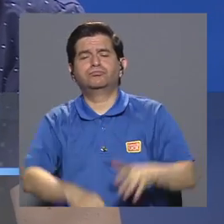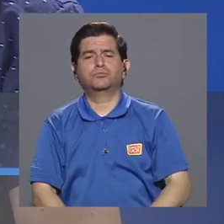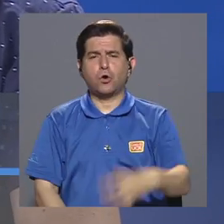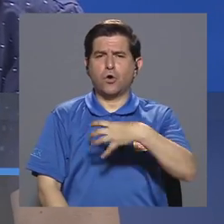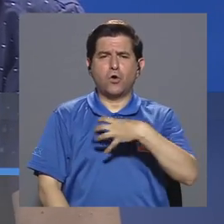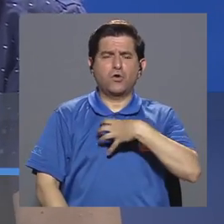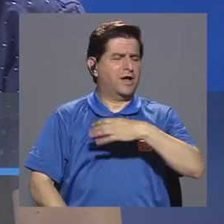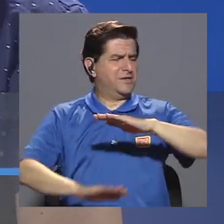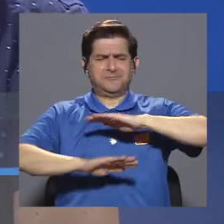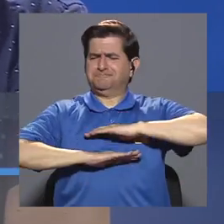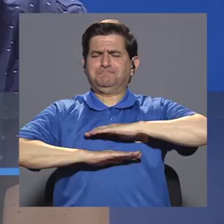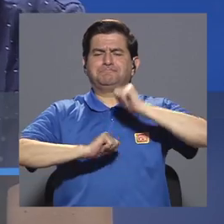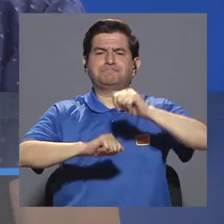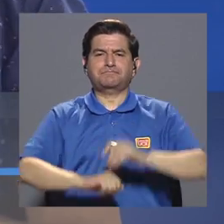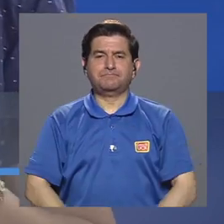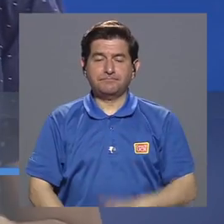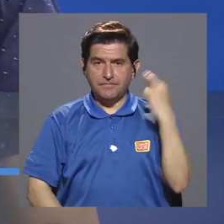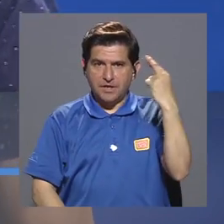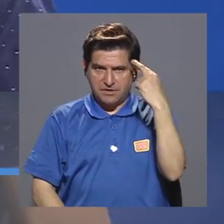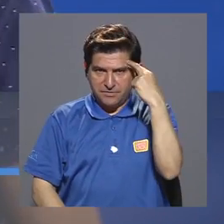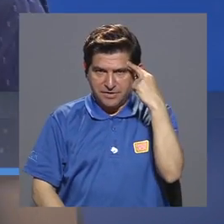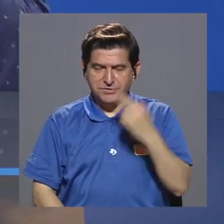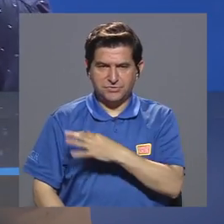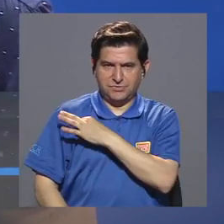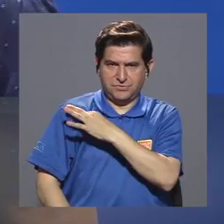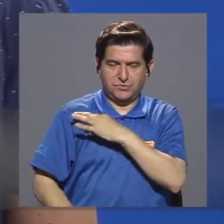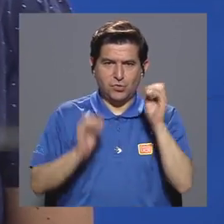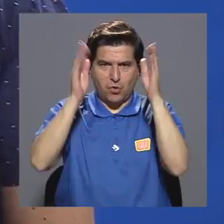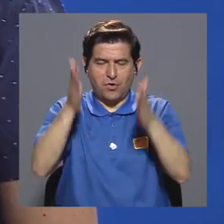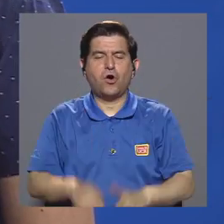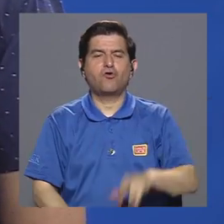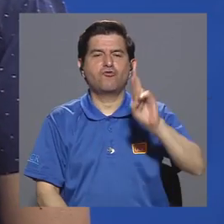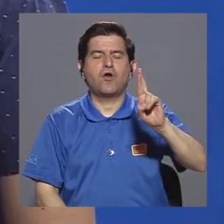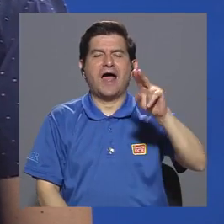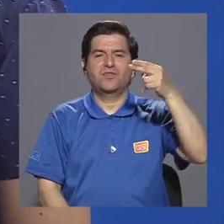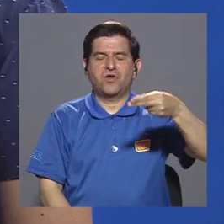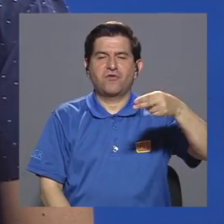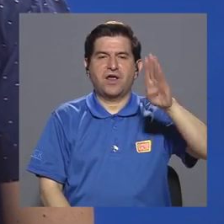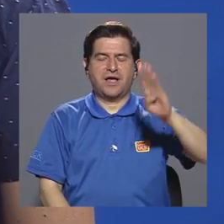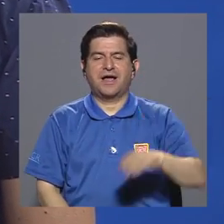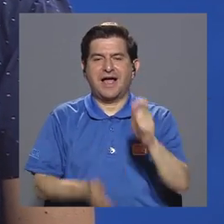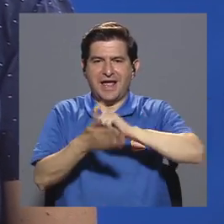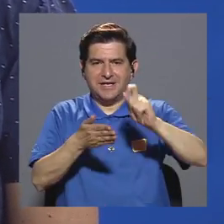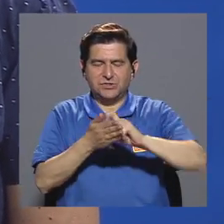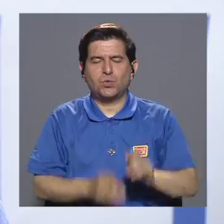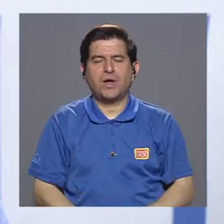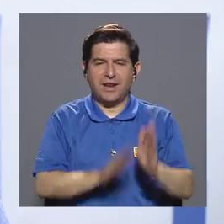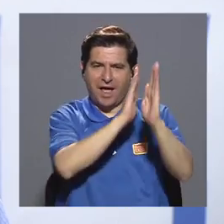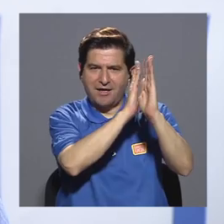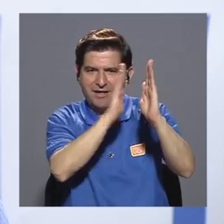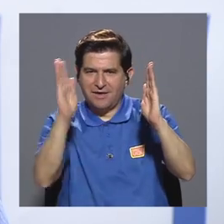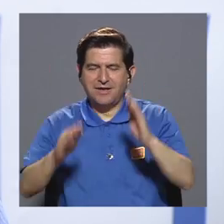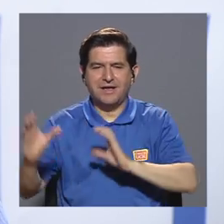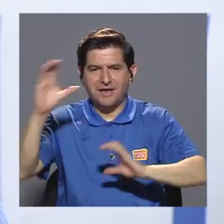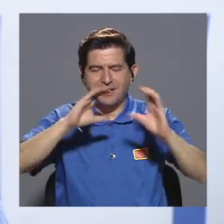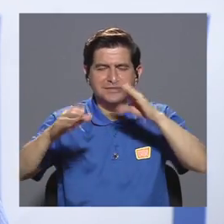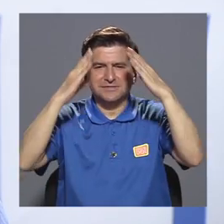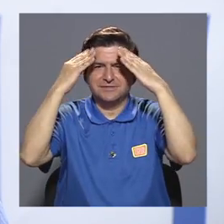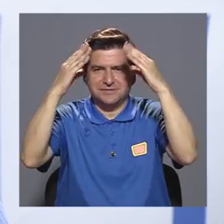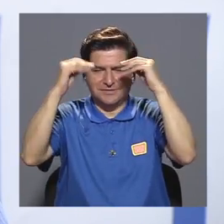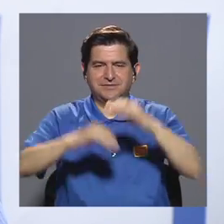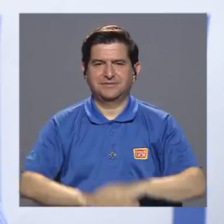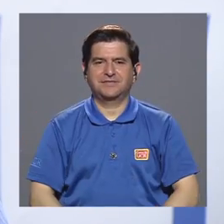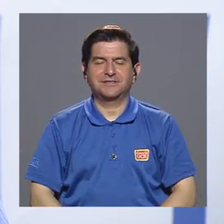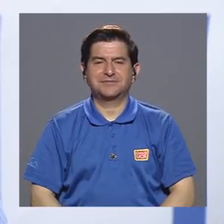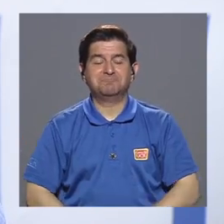cuando hay grandes inconformidades. Y para eso he invitado al profesor Rolando Herrera Burgos de la Escuela de Bilotecología y Ciencias de la